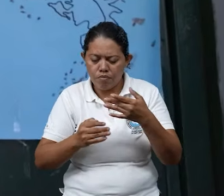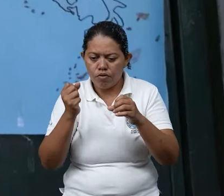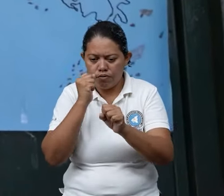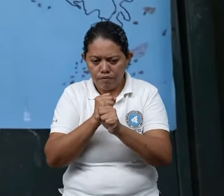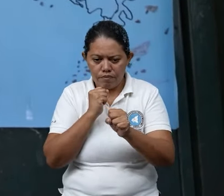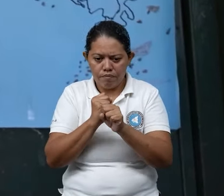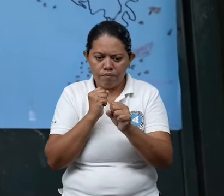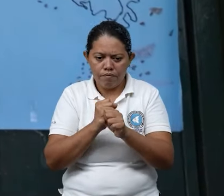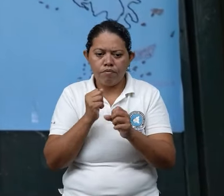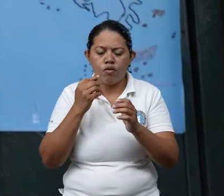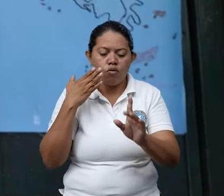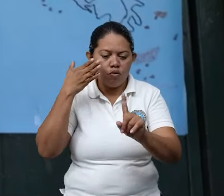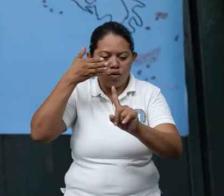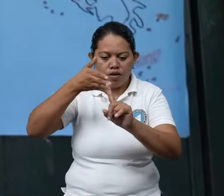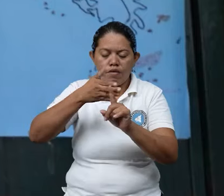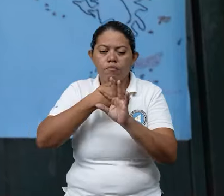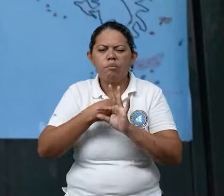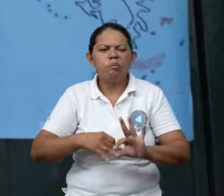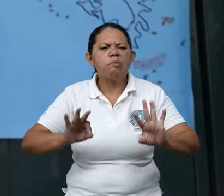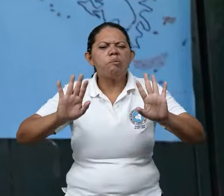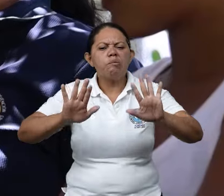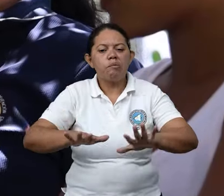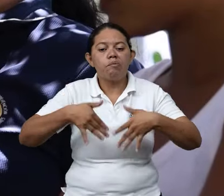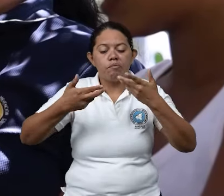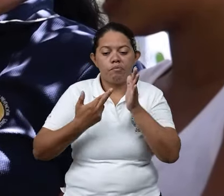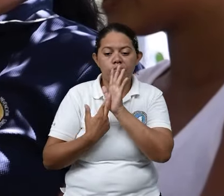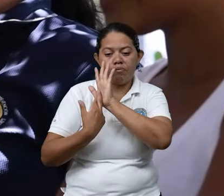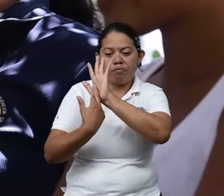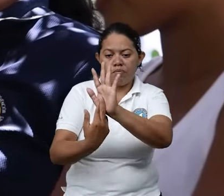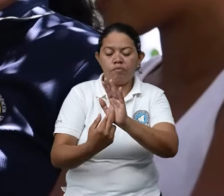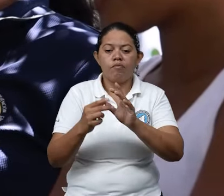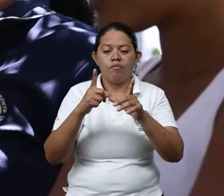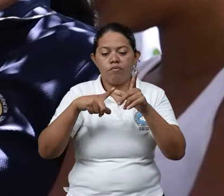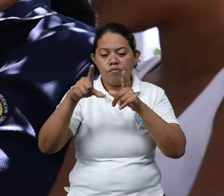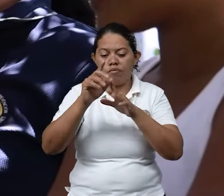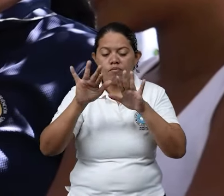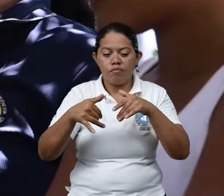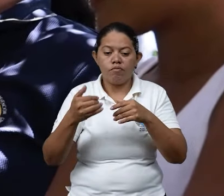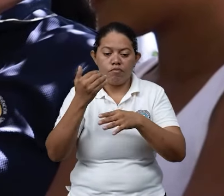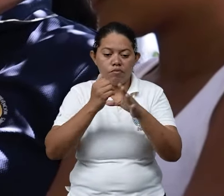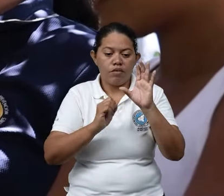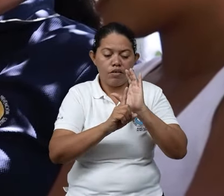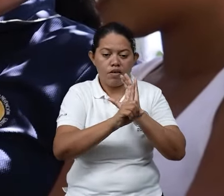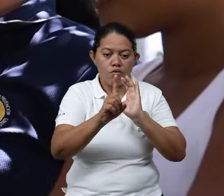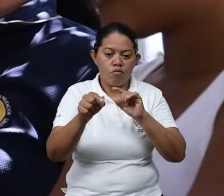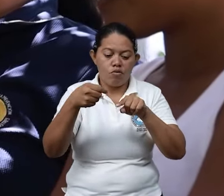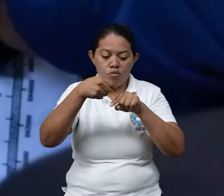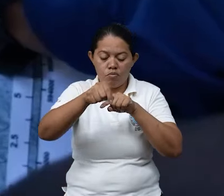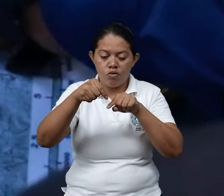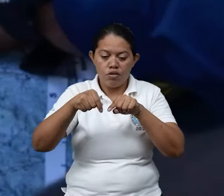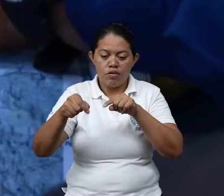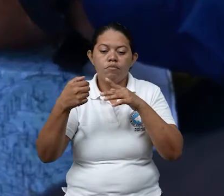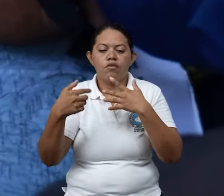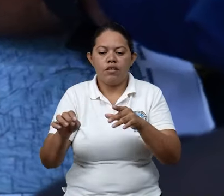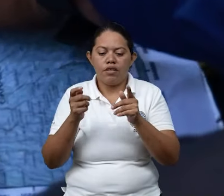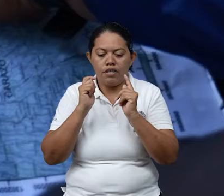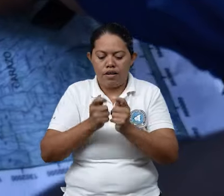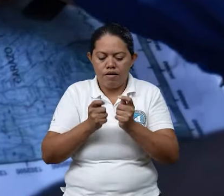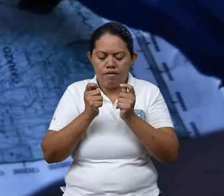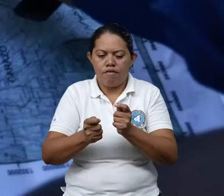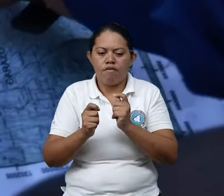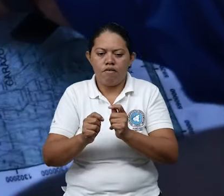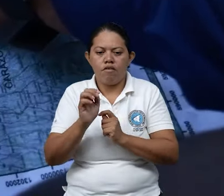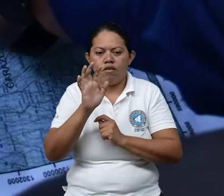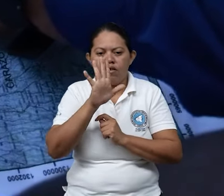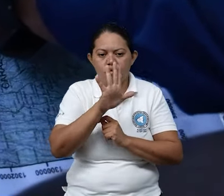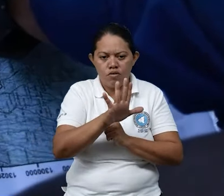Que hemos realizado con el objetivo de fortalecer la respuesta desde el territorio de cada uno de los barrios de las comunidades. Nosotros en Granada contamos